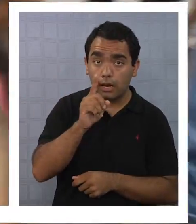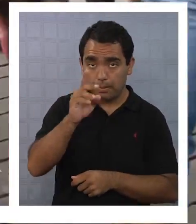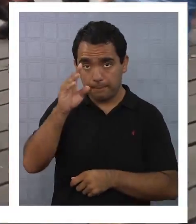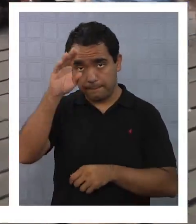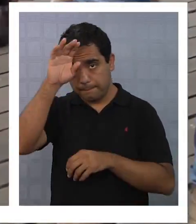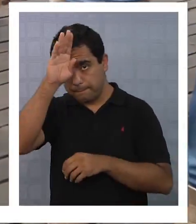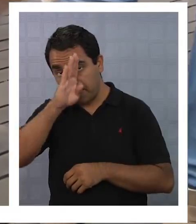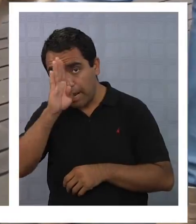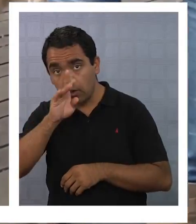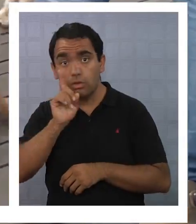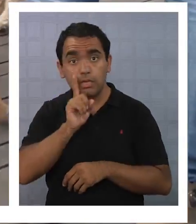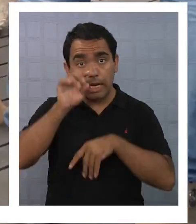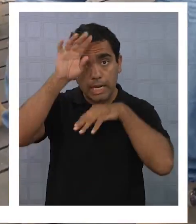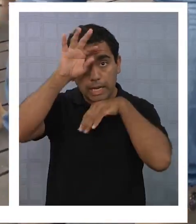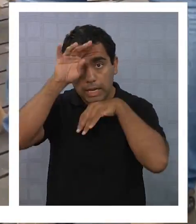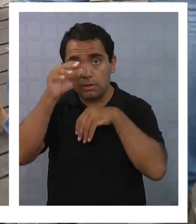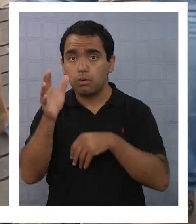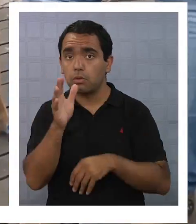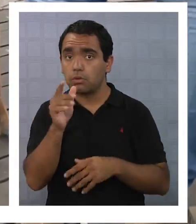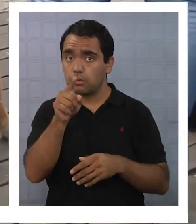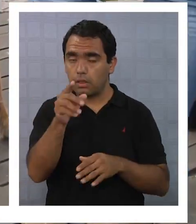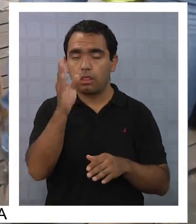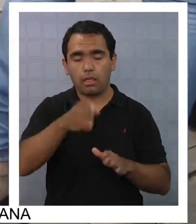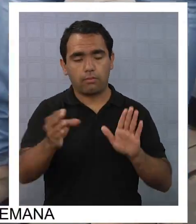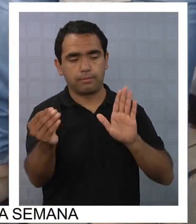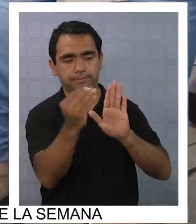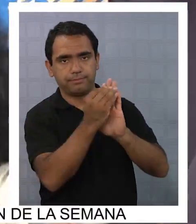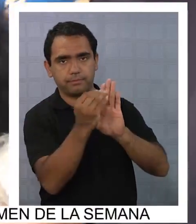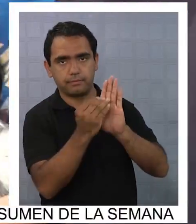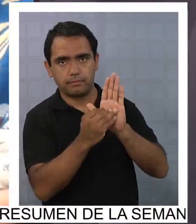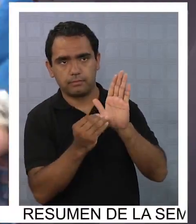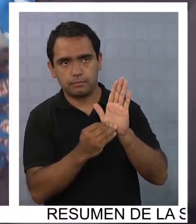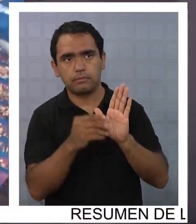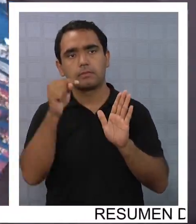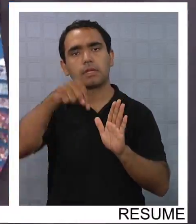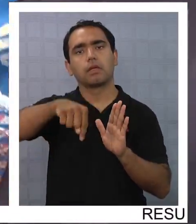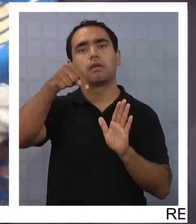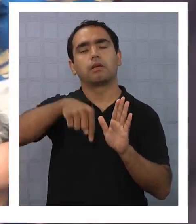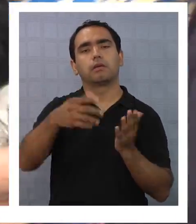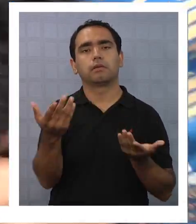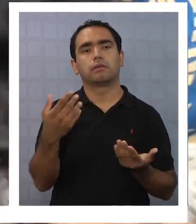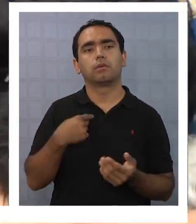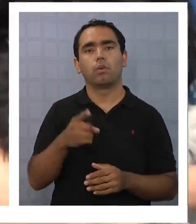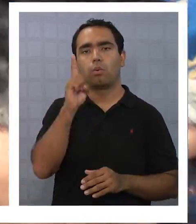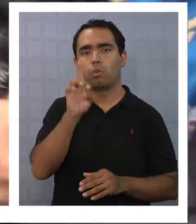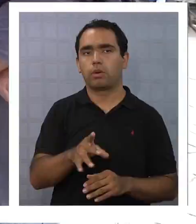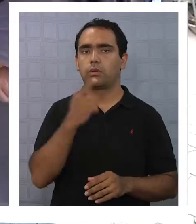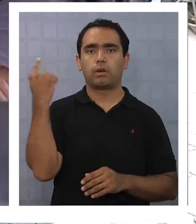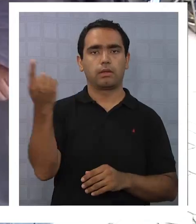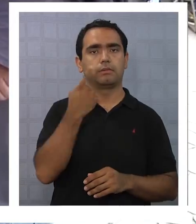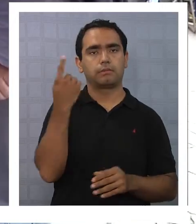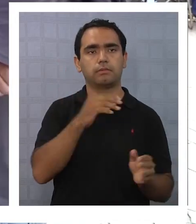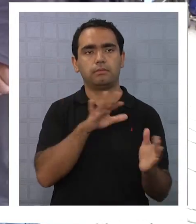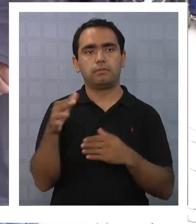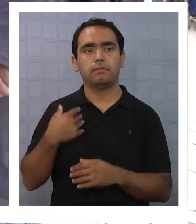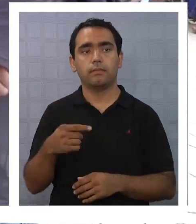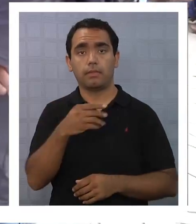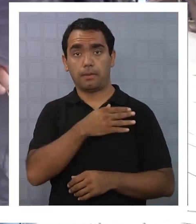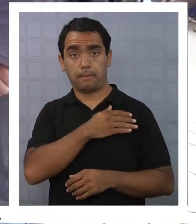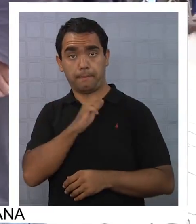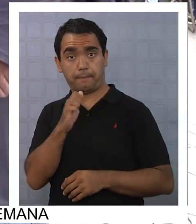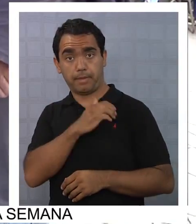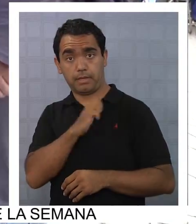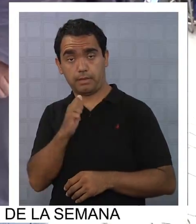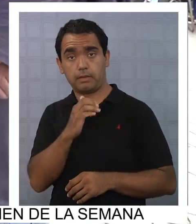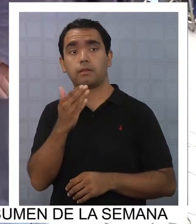perros y los gatos que no tengan dueño incluso, van a tener que registrarse en este único registro nacional. La Policía de